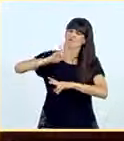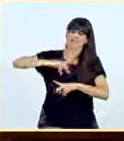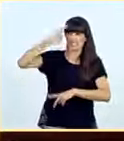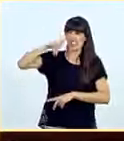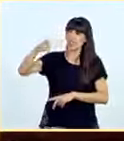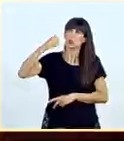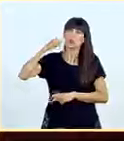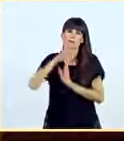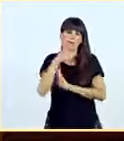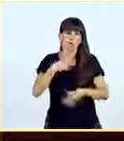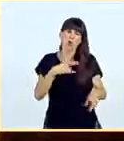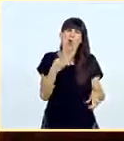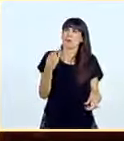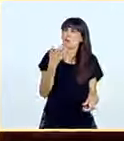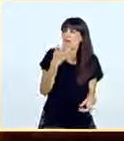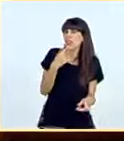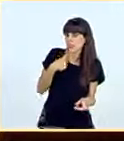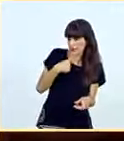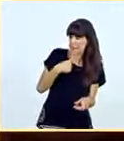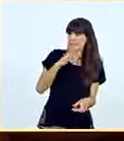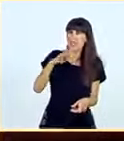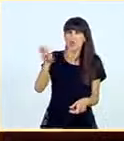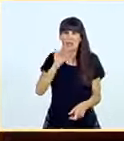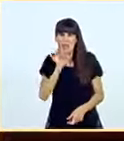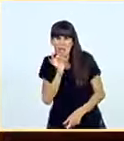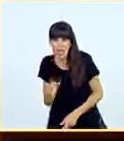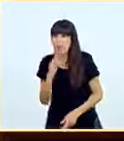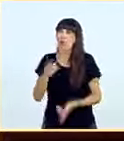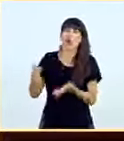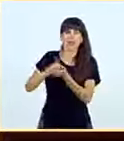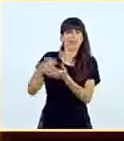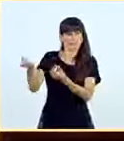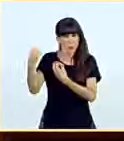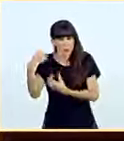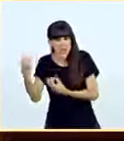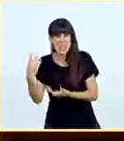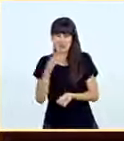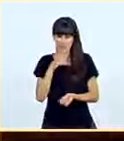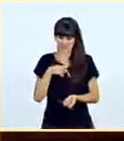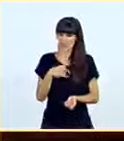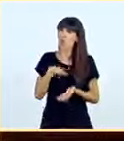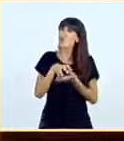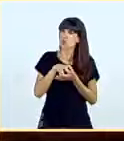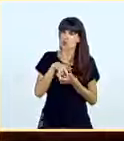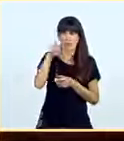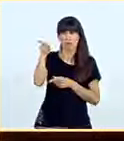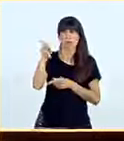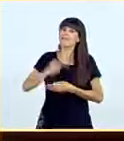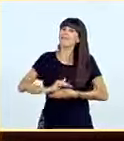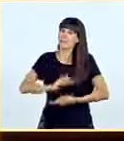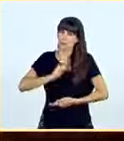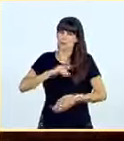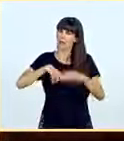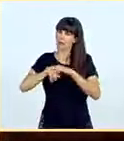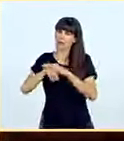nos enteramos de nada, que no sabemos nada, pero que ya nos lo va a volver usted a explicar. Pero aquí lo que está en duda es su capacidad de